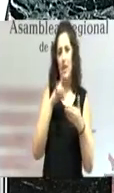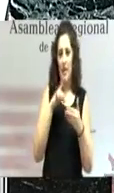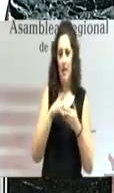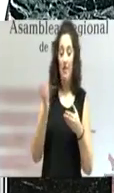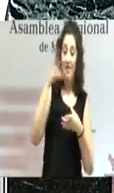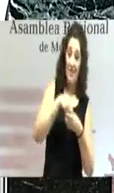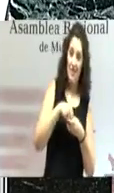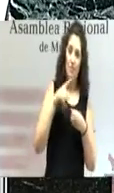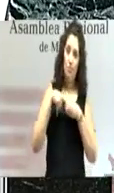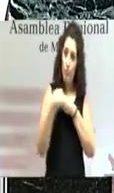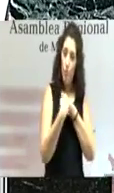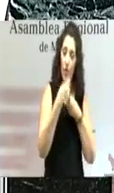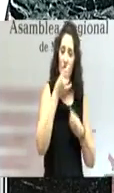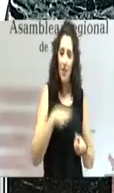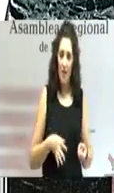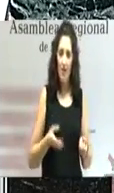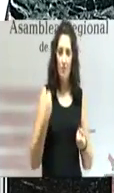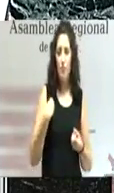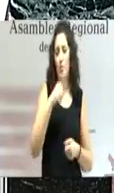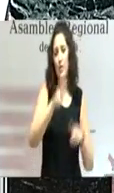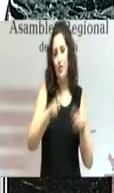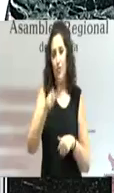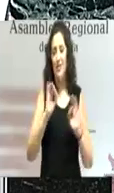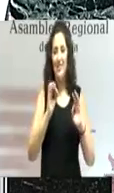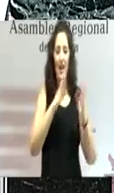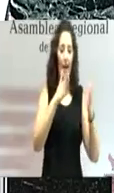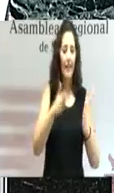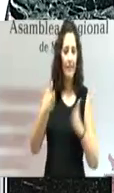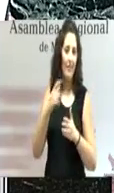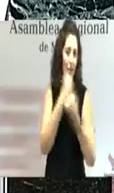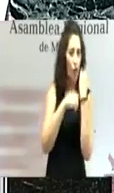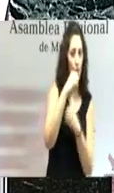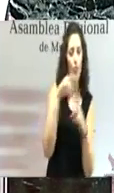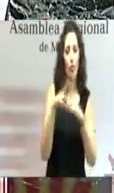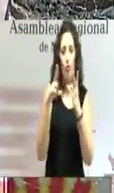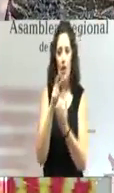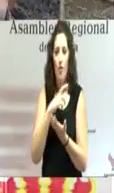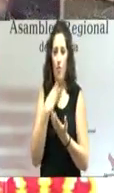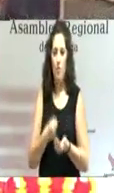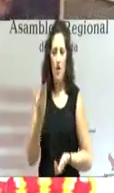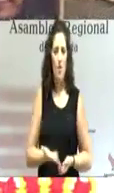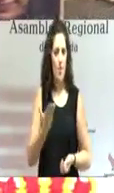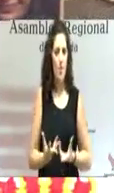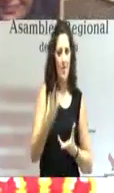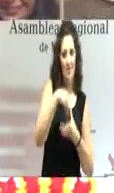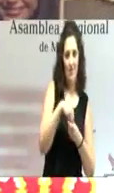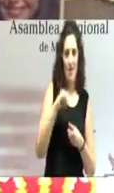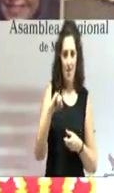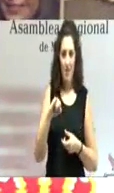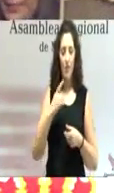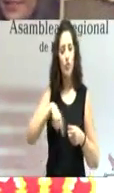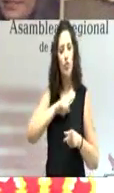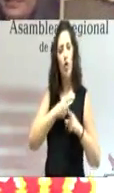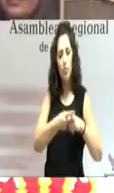agentes económicos y sociales de la región, con los que compartimos y codiseñamos